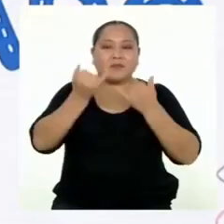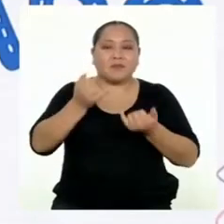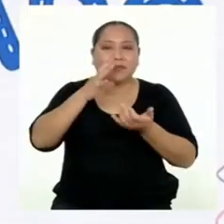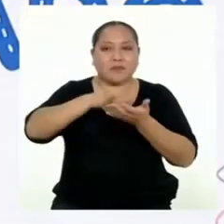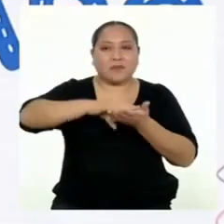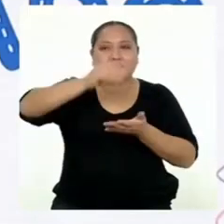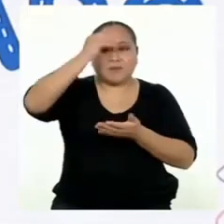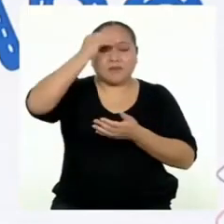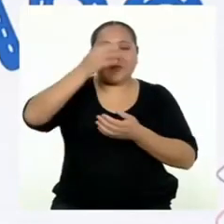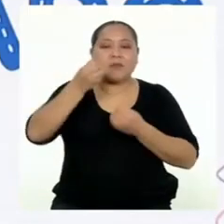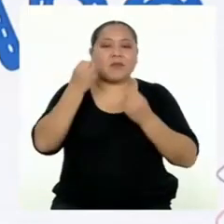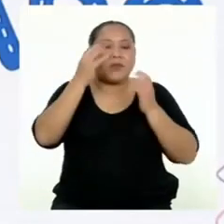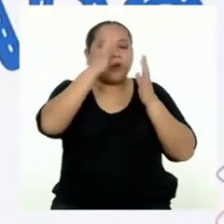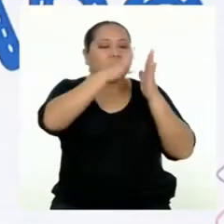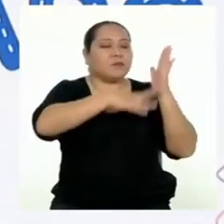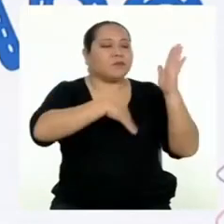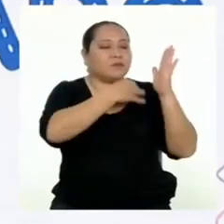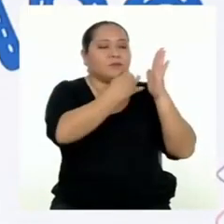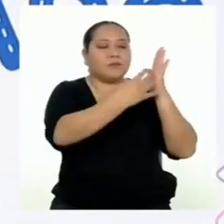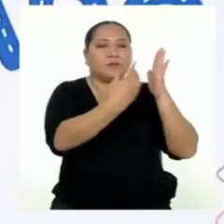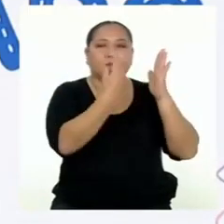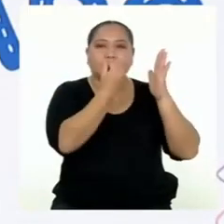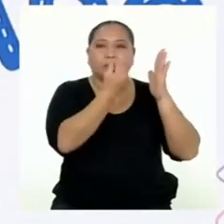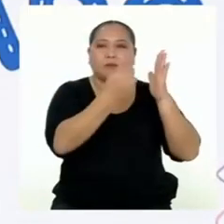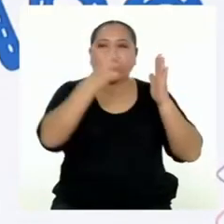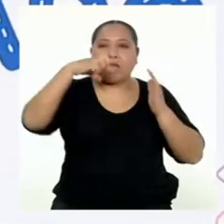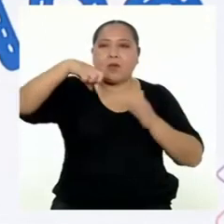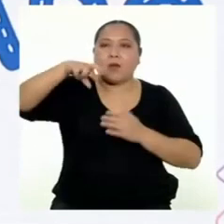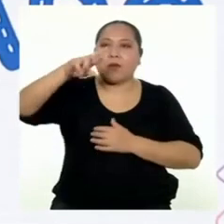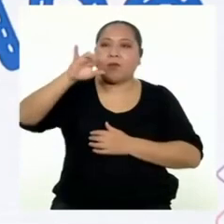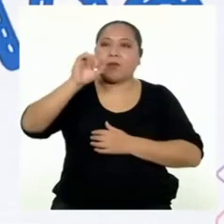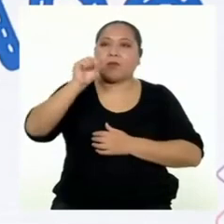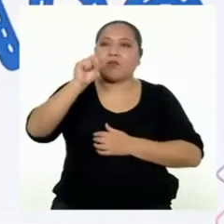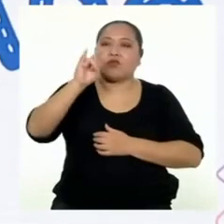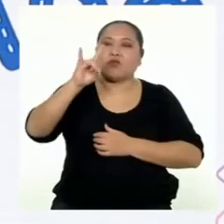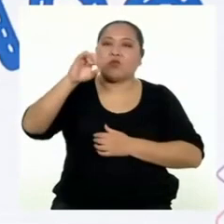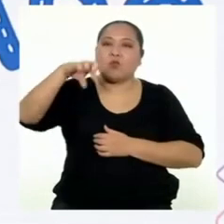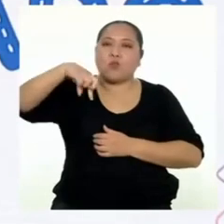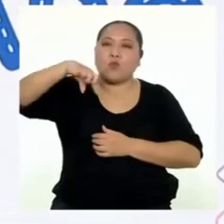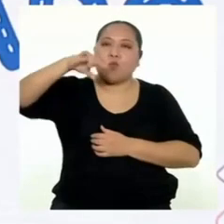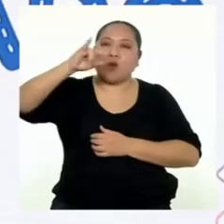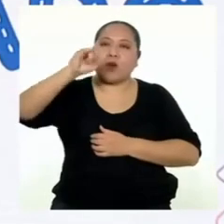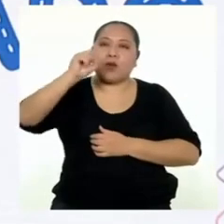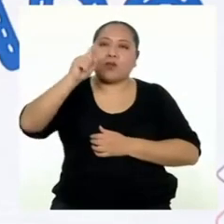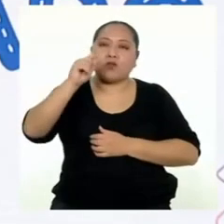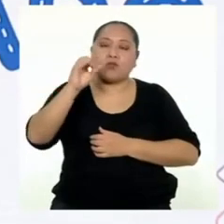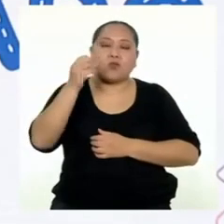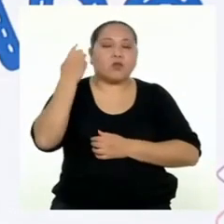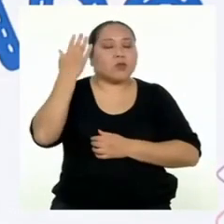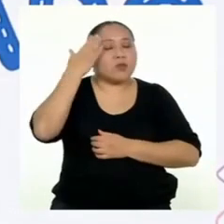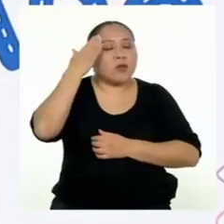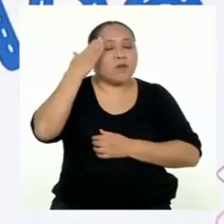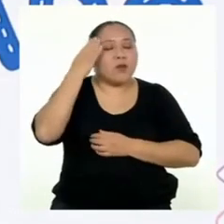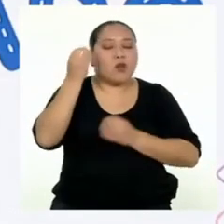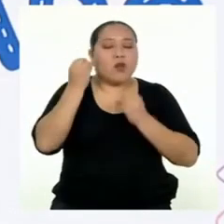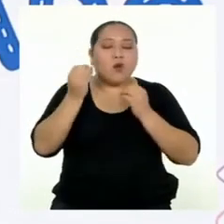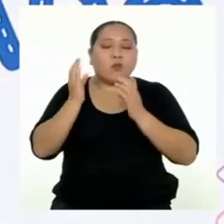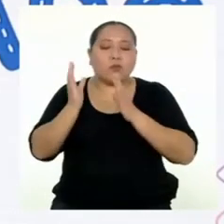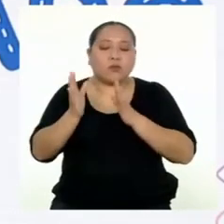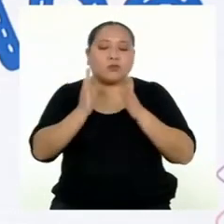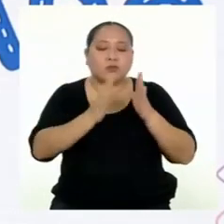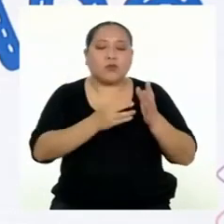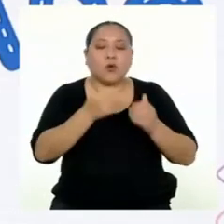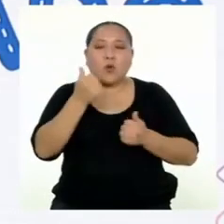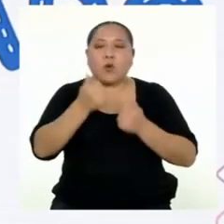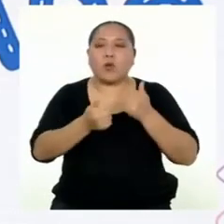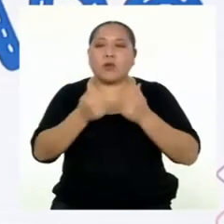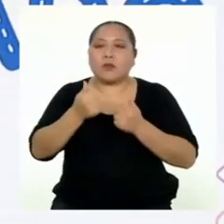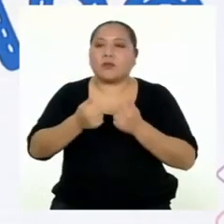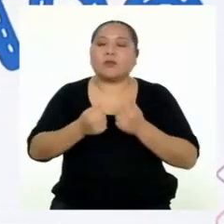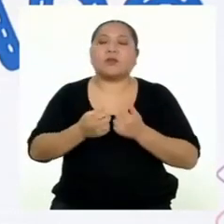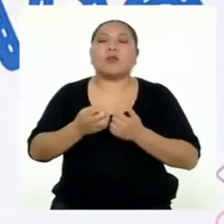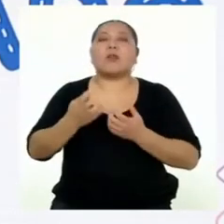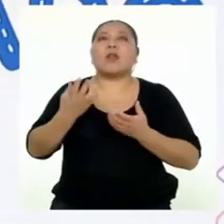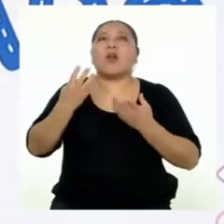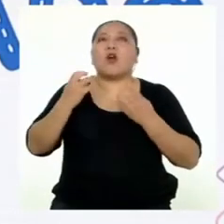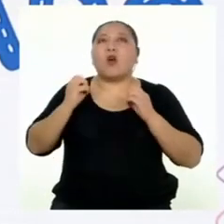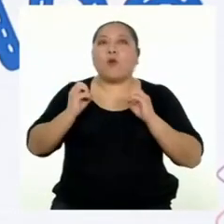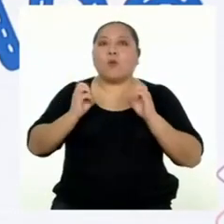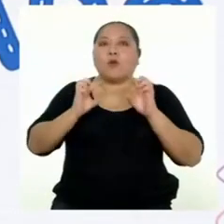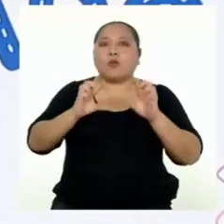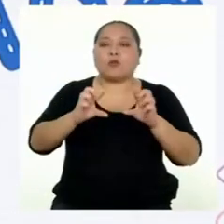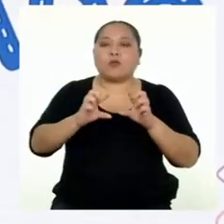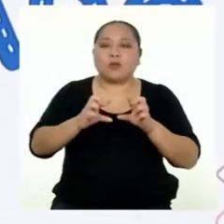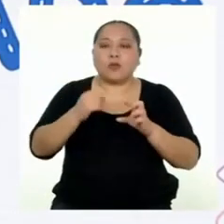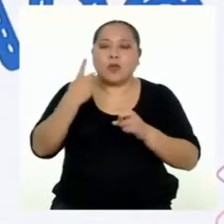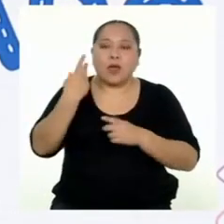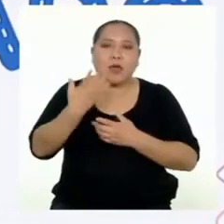aprendimos cómo el presupuesto nos permite organizar nuestros gastos y saber qué posibilidades económicas y financieras tenemos